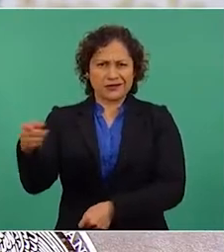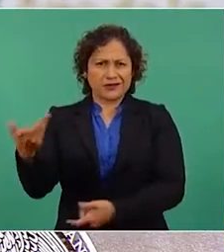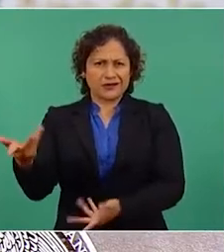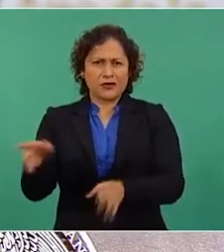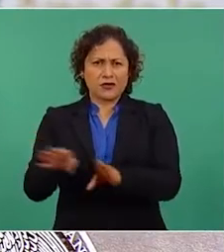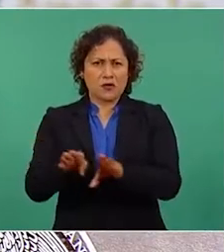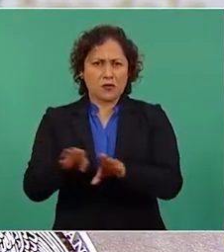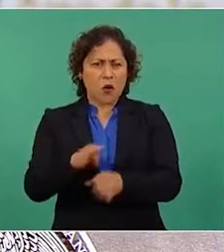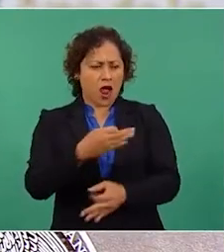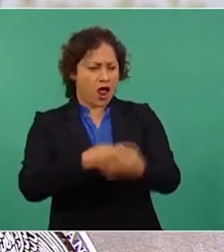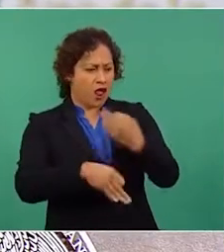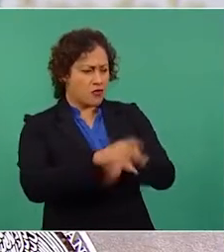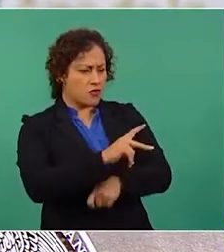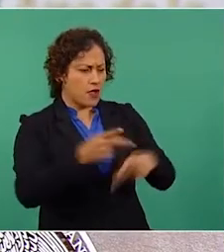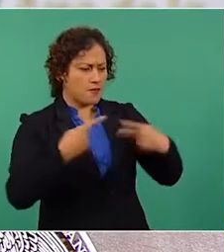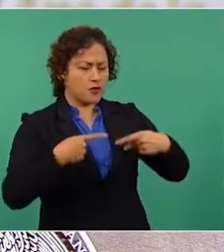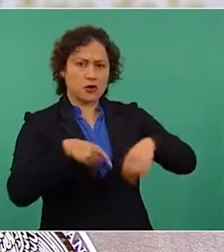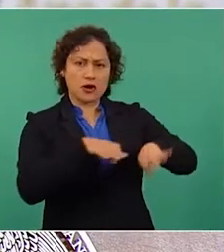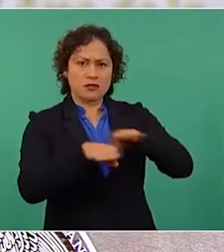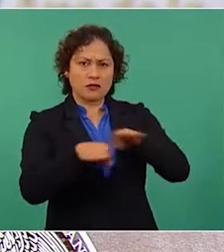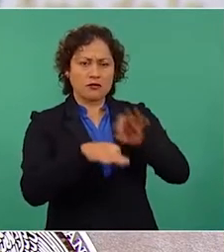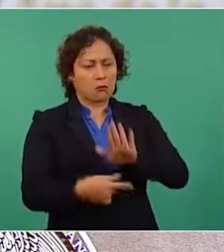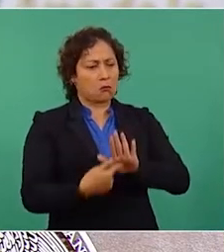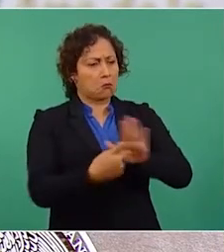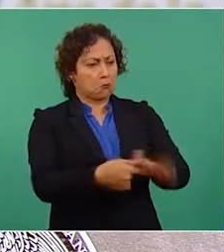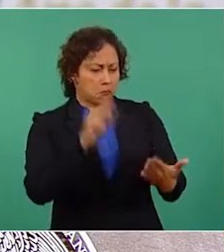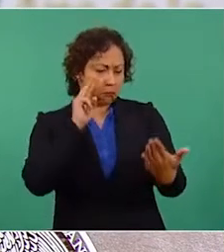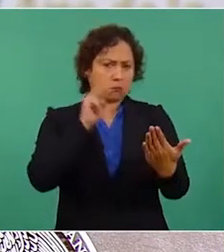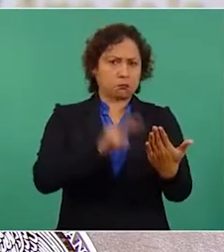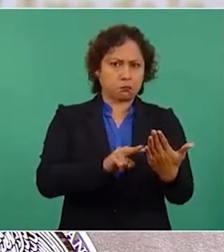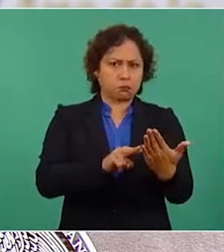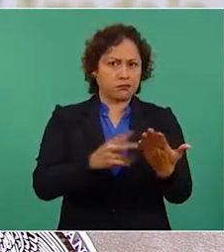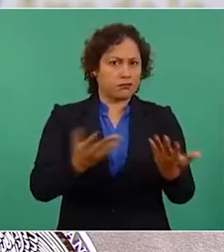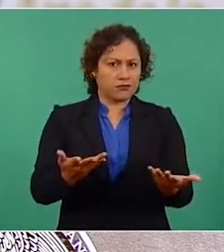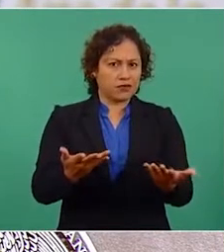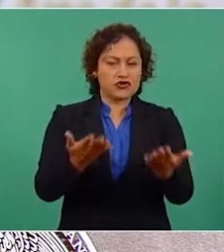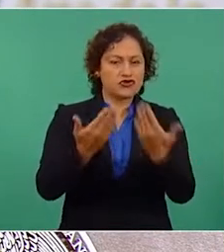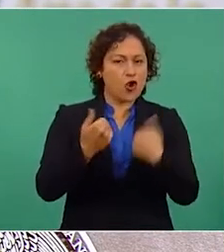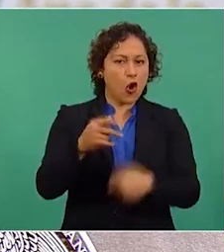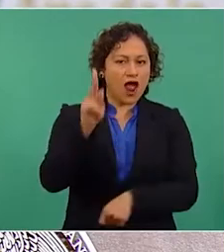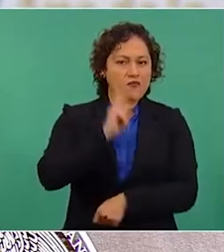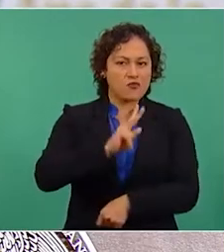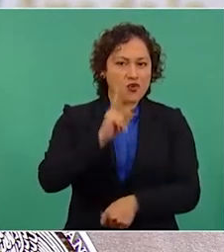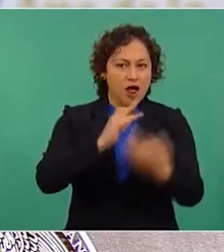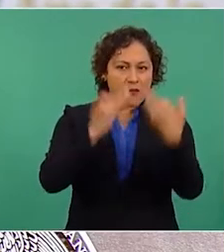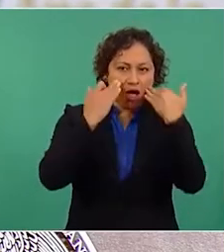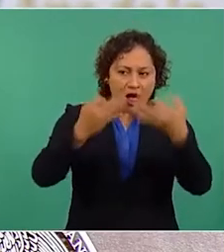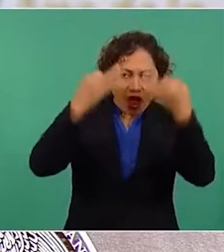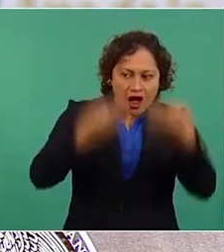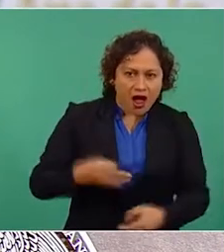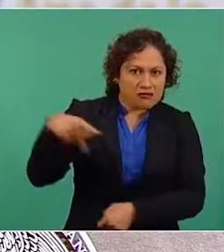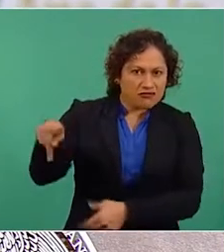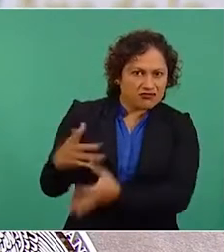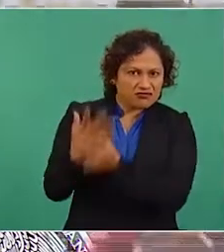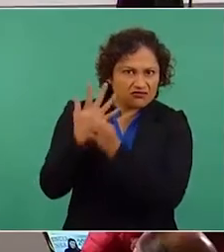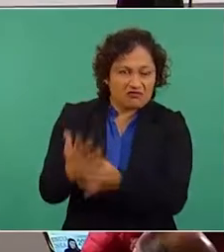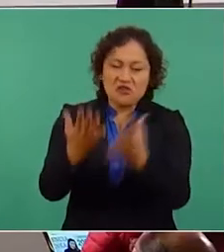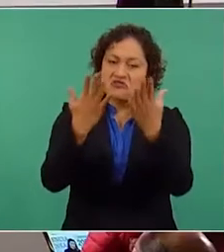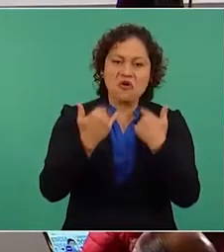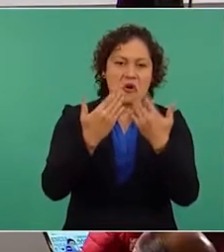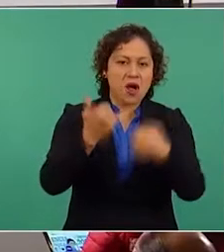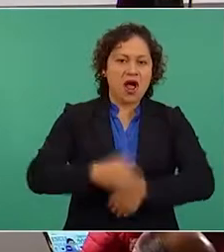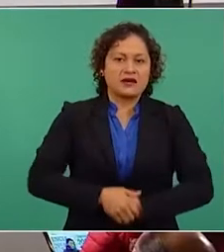trabajadores y que no hay pruebas técnicas que avalen lo publicado. Con amarillismo